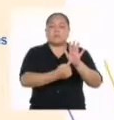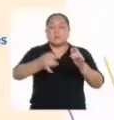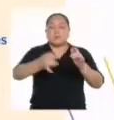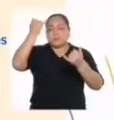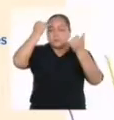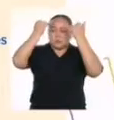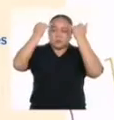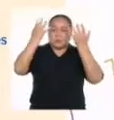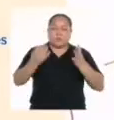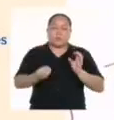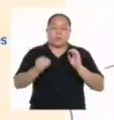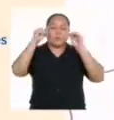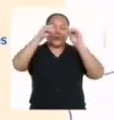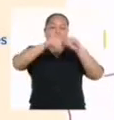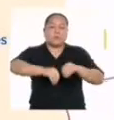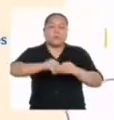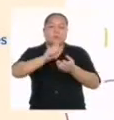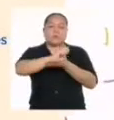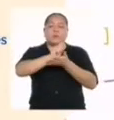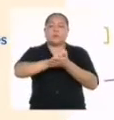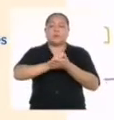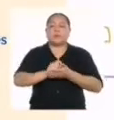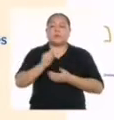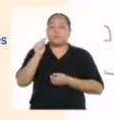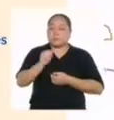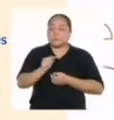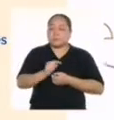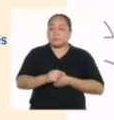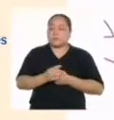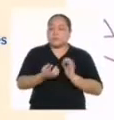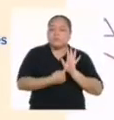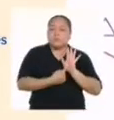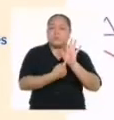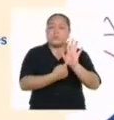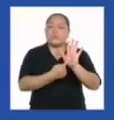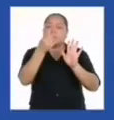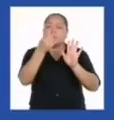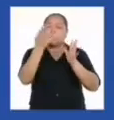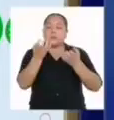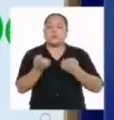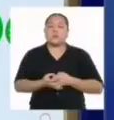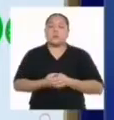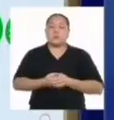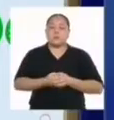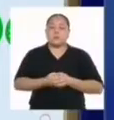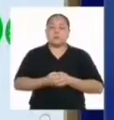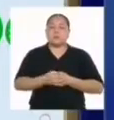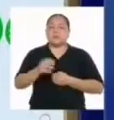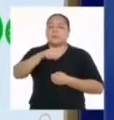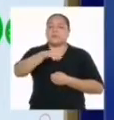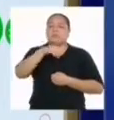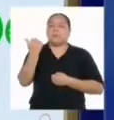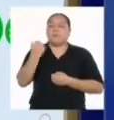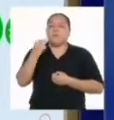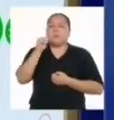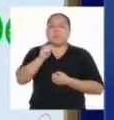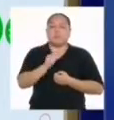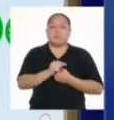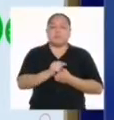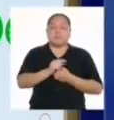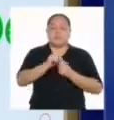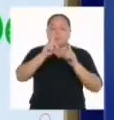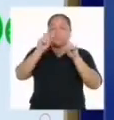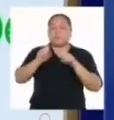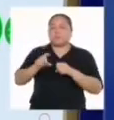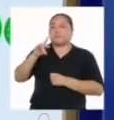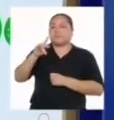al texto. Finalmente, si el texto transmite lo que queríamos. La siguiente pregunta es de Kerry, de la